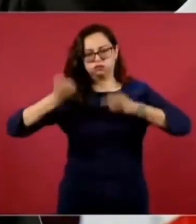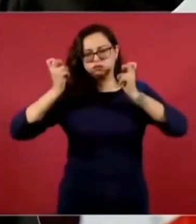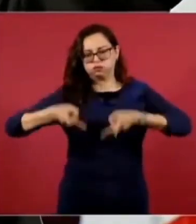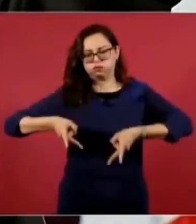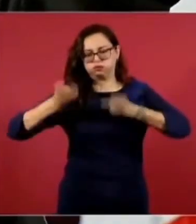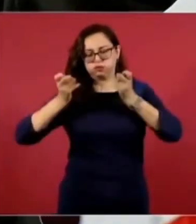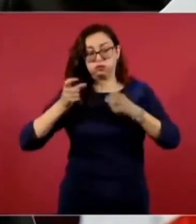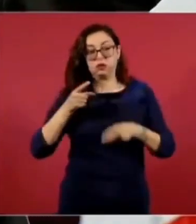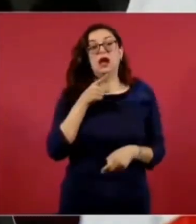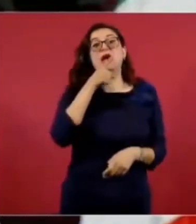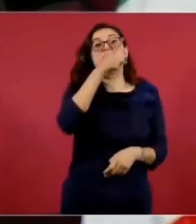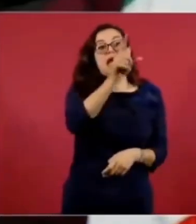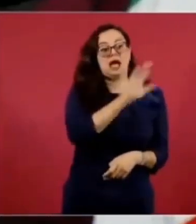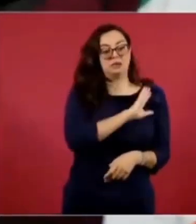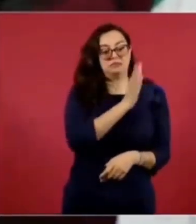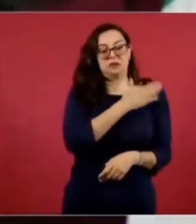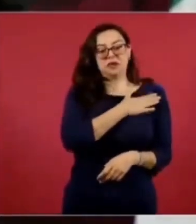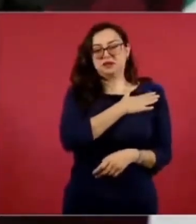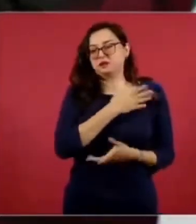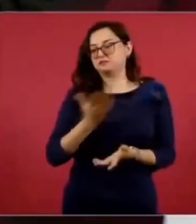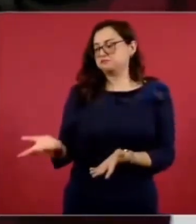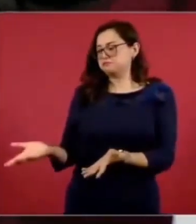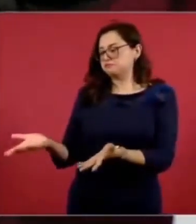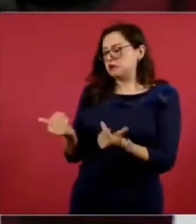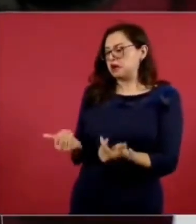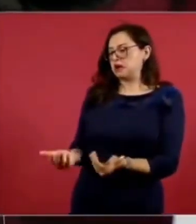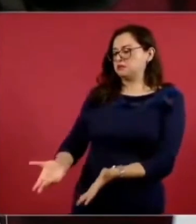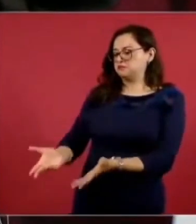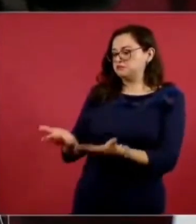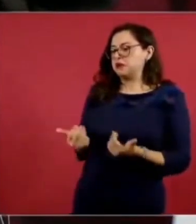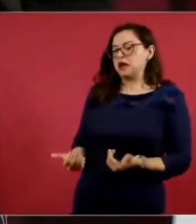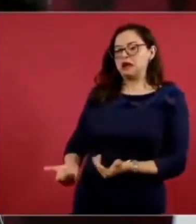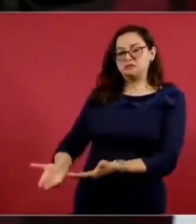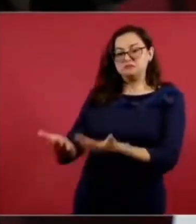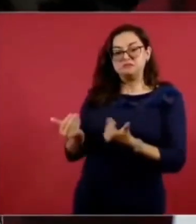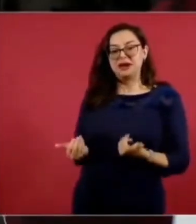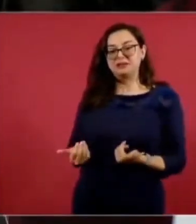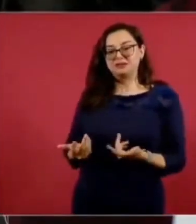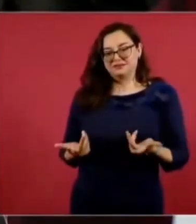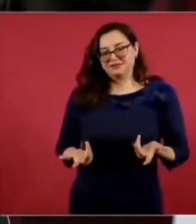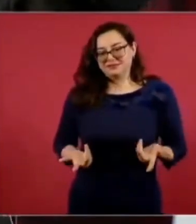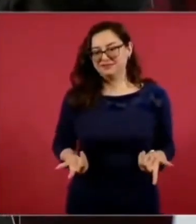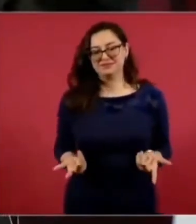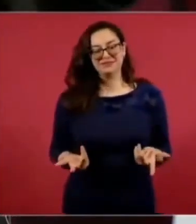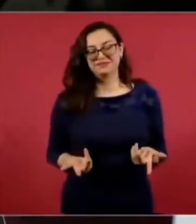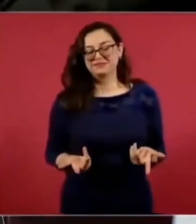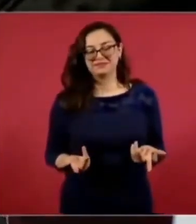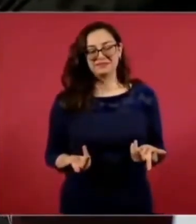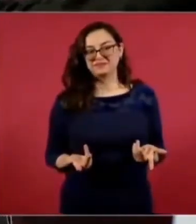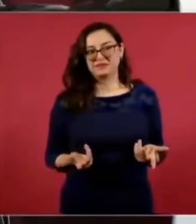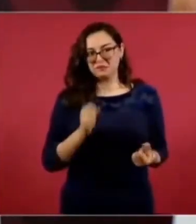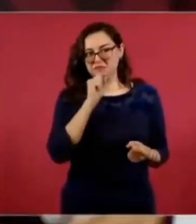en la época de la monarquía,